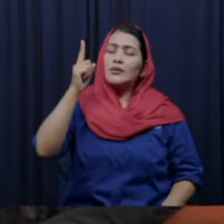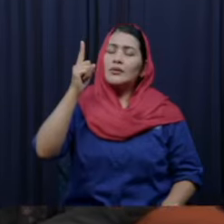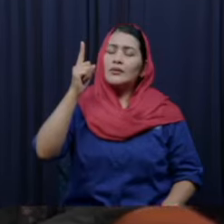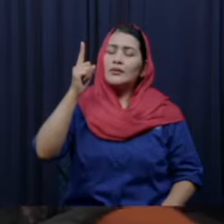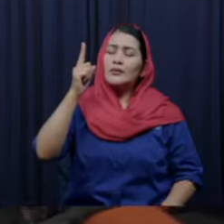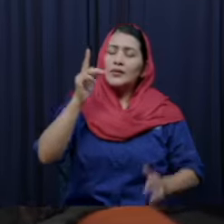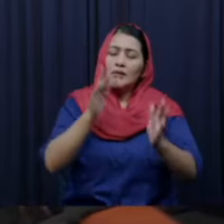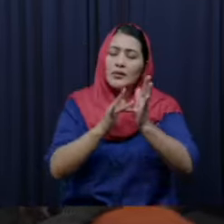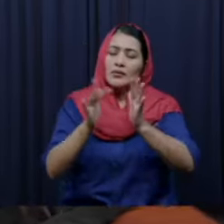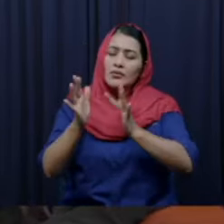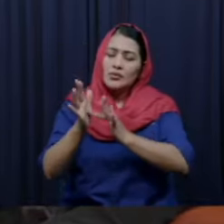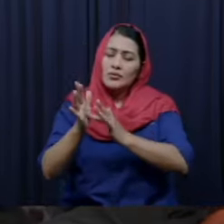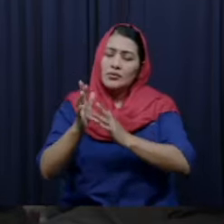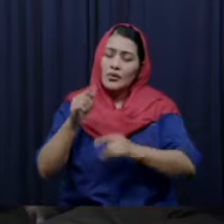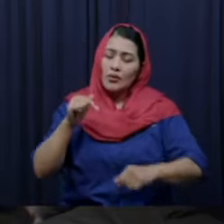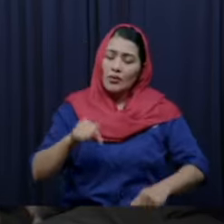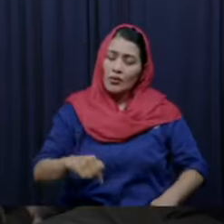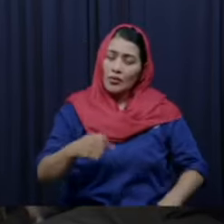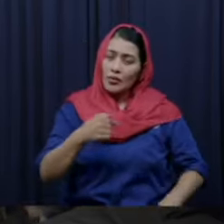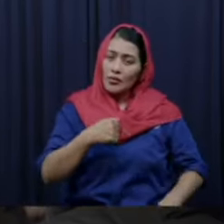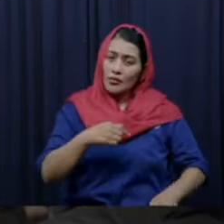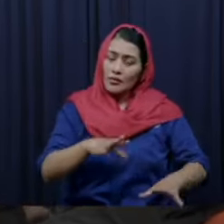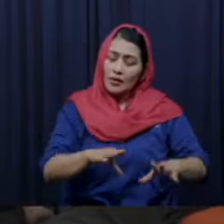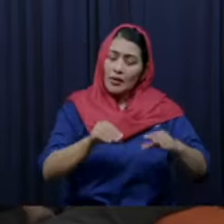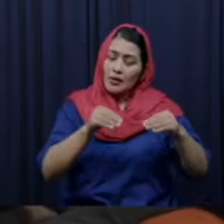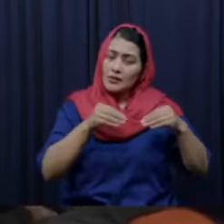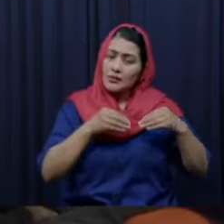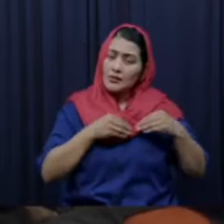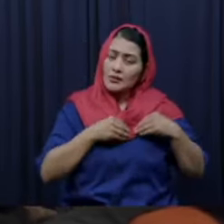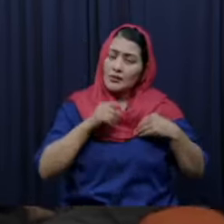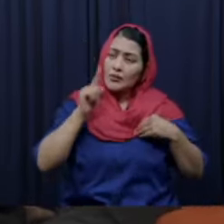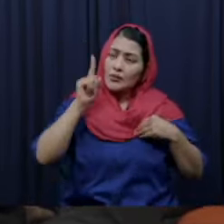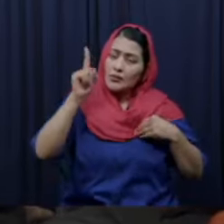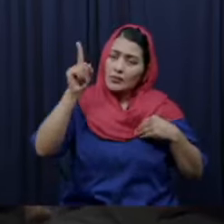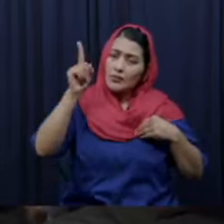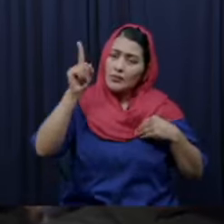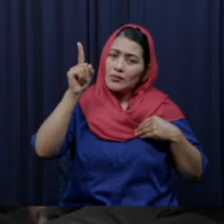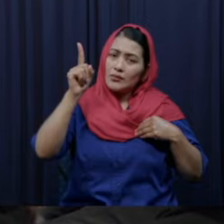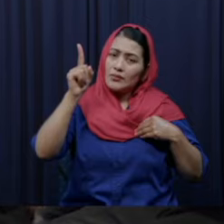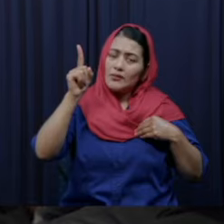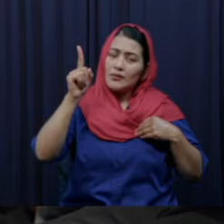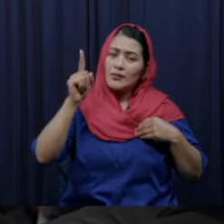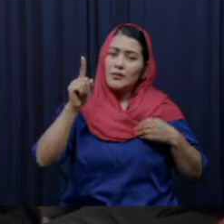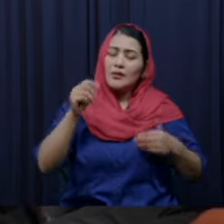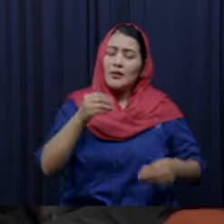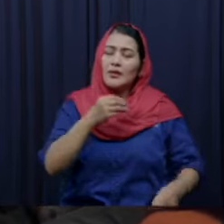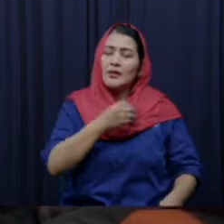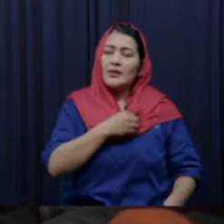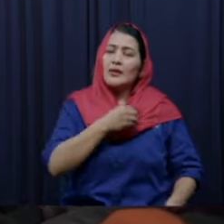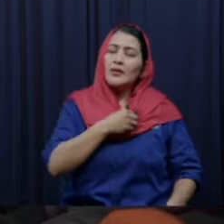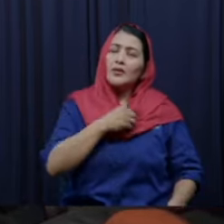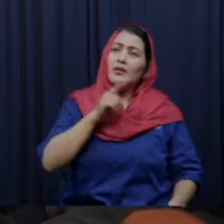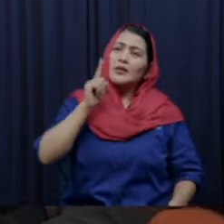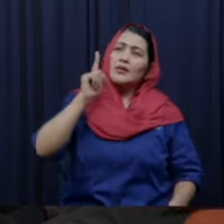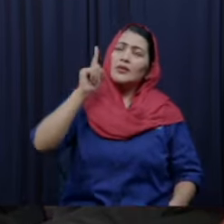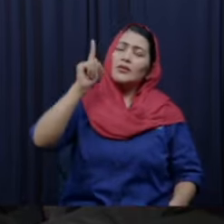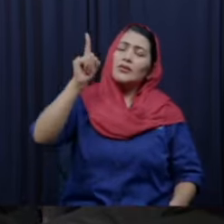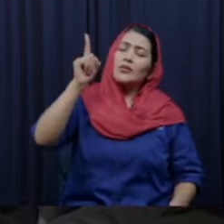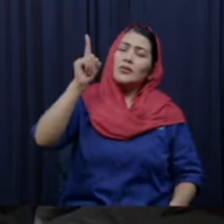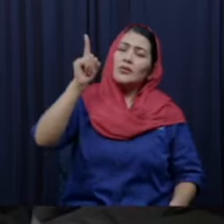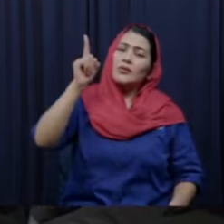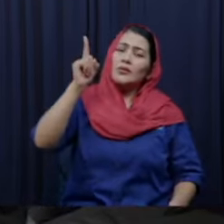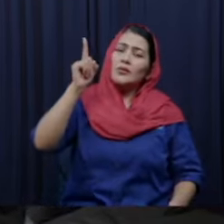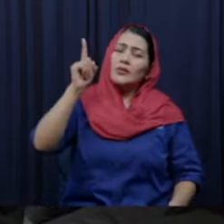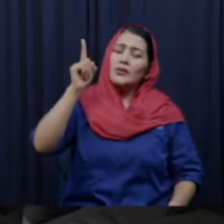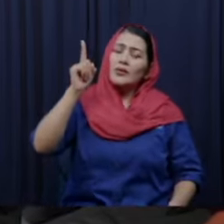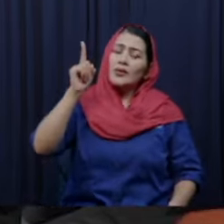bienvenida Dios te bendiga lindo Señor te está esperando con sus brazos abiertos para bendecirte y si alguien más